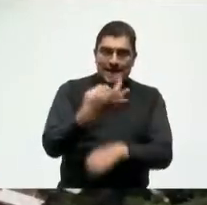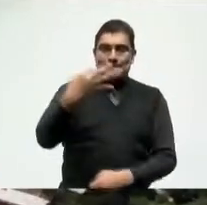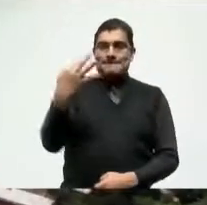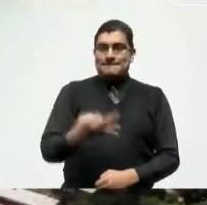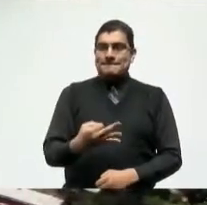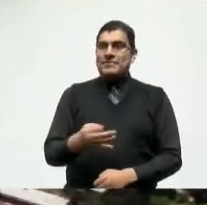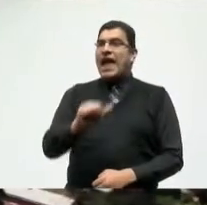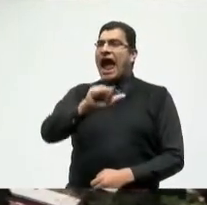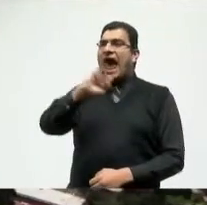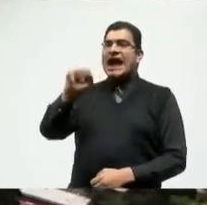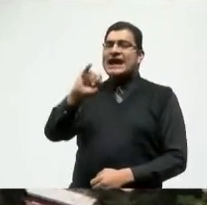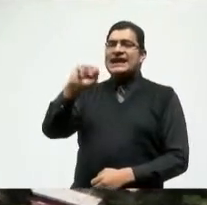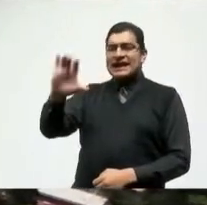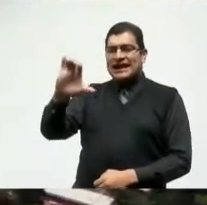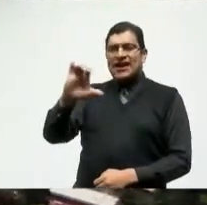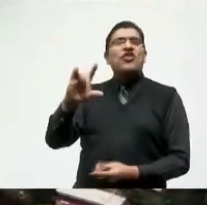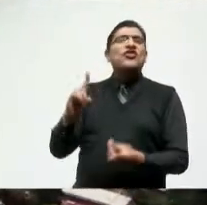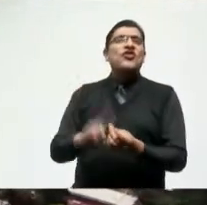Agijic, Jalisco